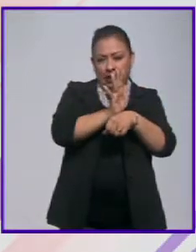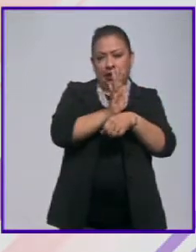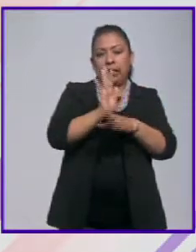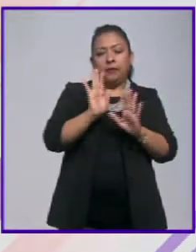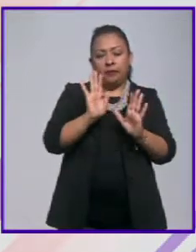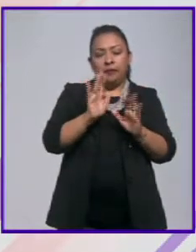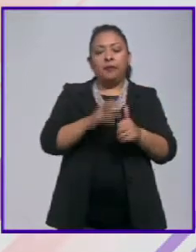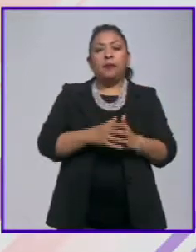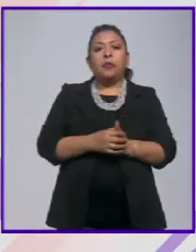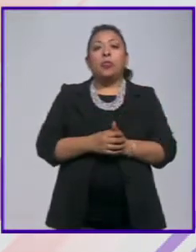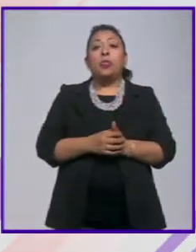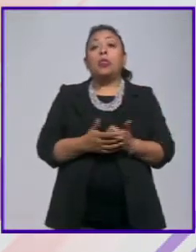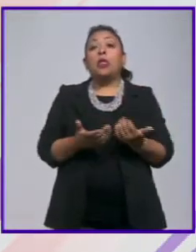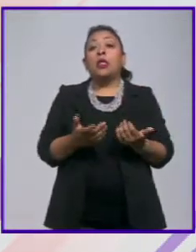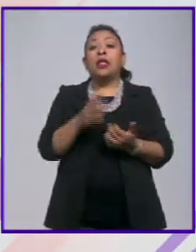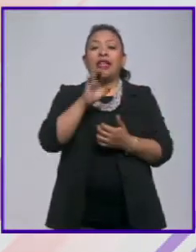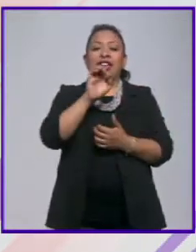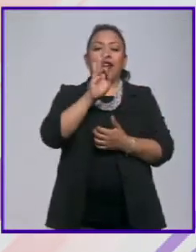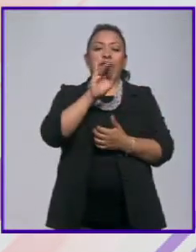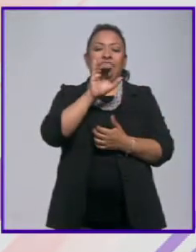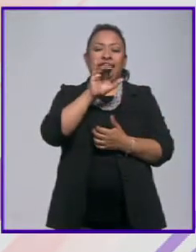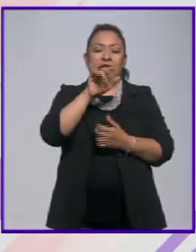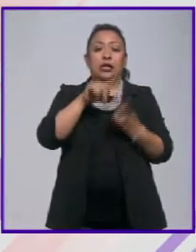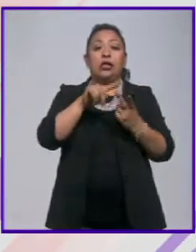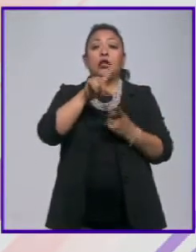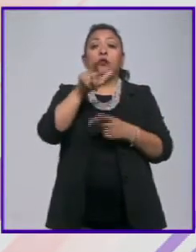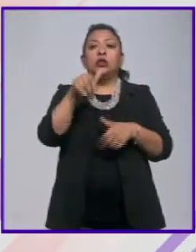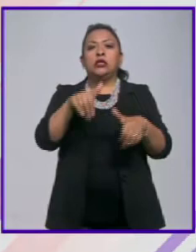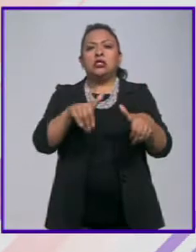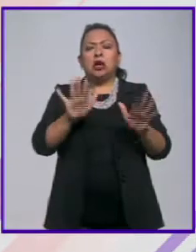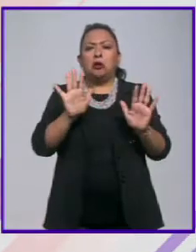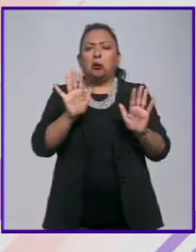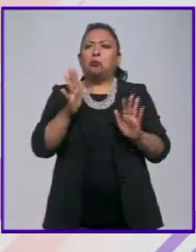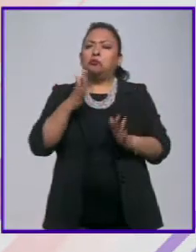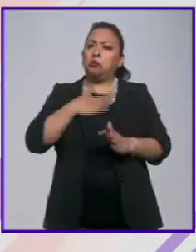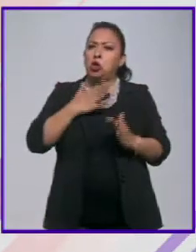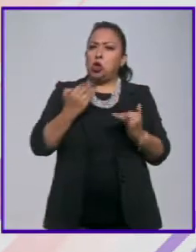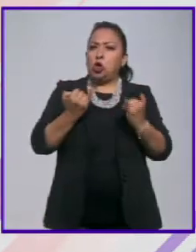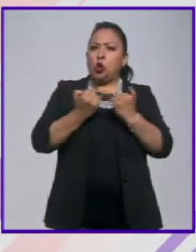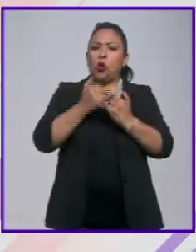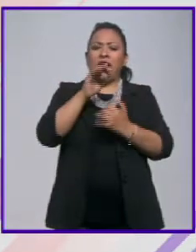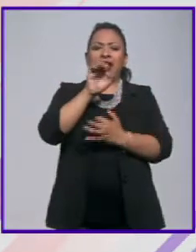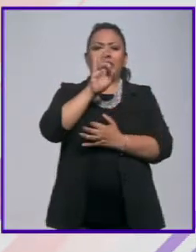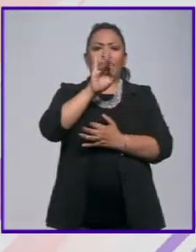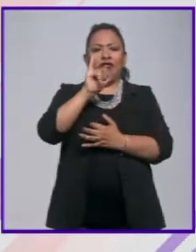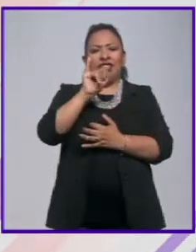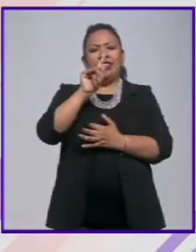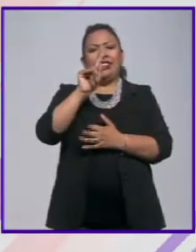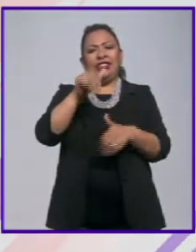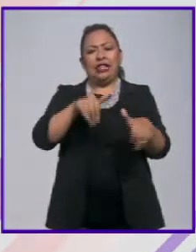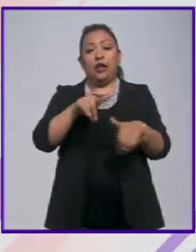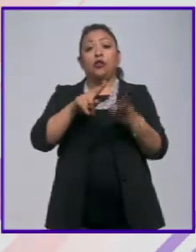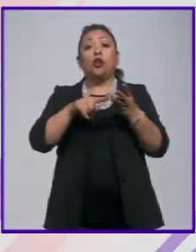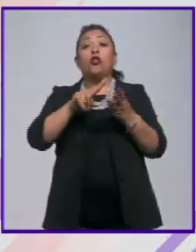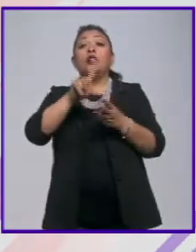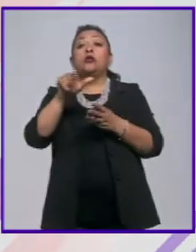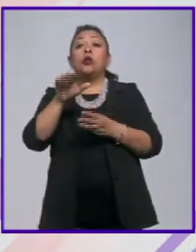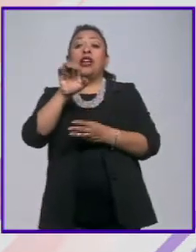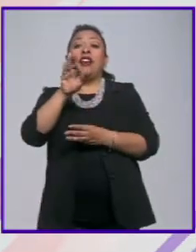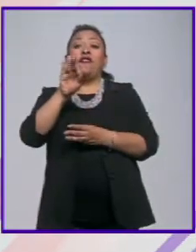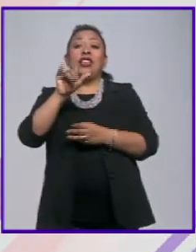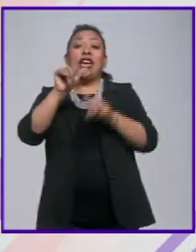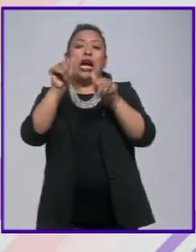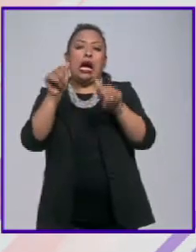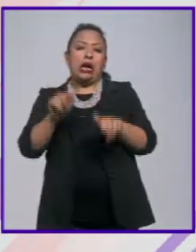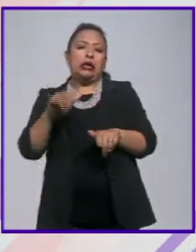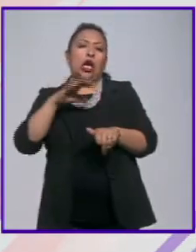Eficine, luego después, teatro dijo, bueno, nosotros, ¿por qué no? Efi Teatro y posteriormente Efi Artes que ya